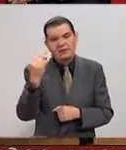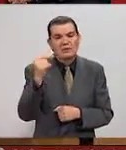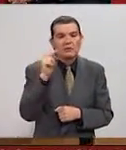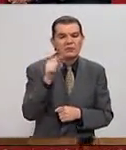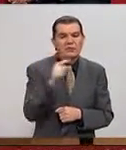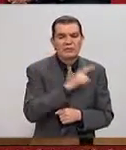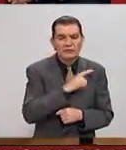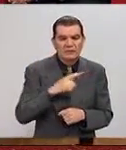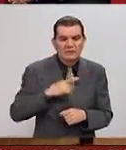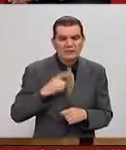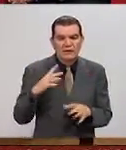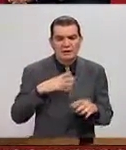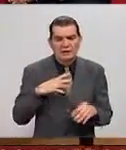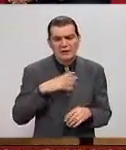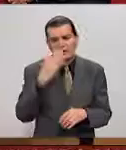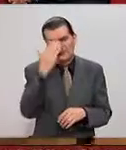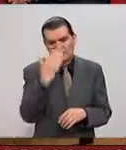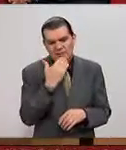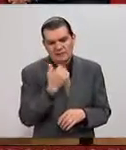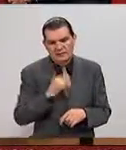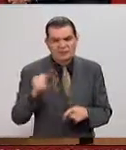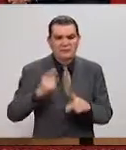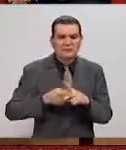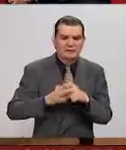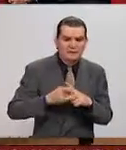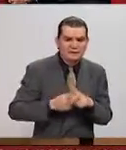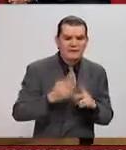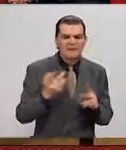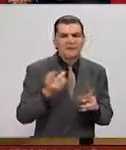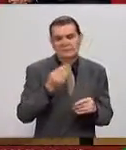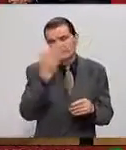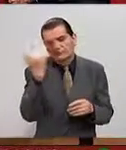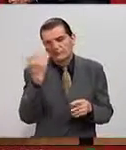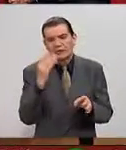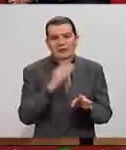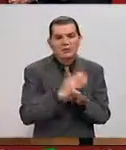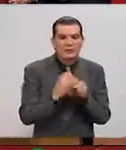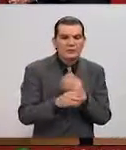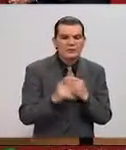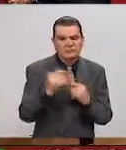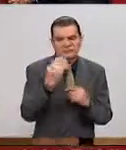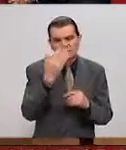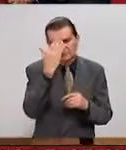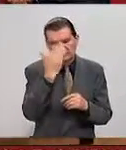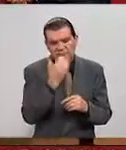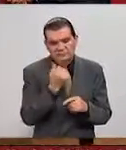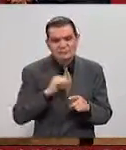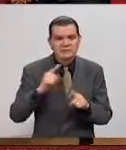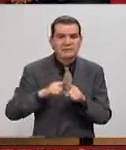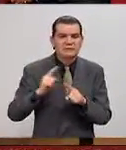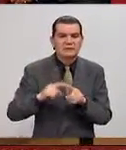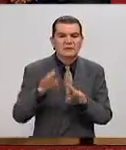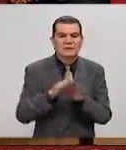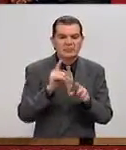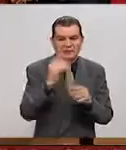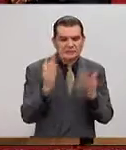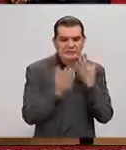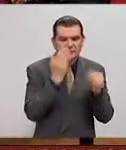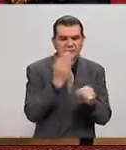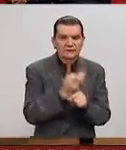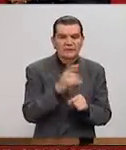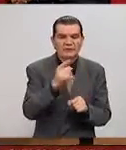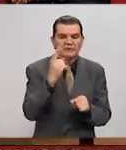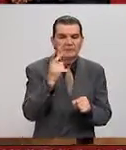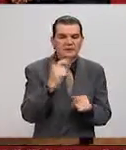de tener cierta habilidad matemática, no sé, muchas habilidades, ¿no? ¿Cuál sería el perfil idóneo del estudiante